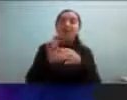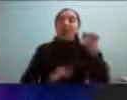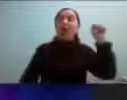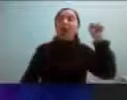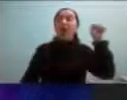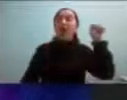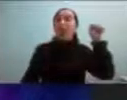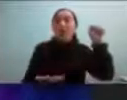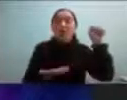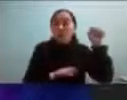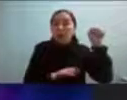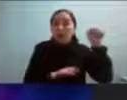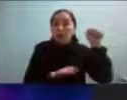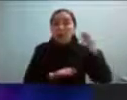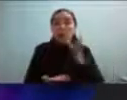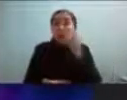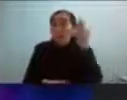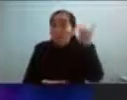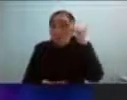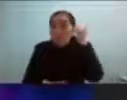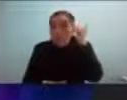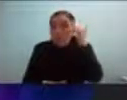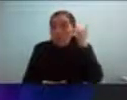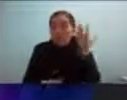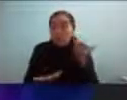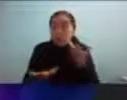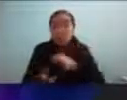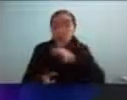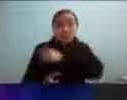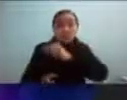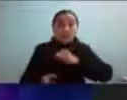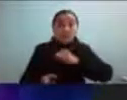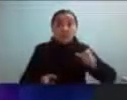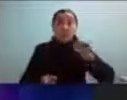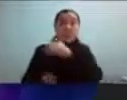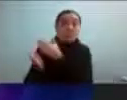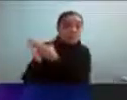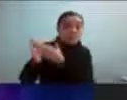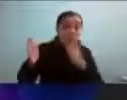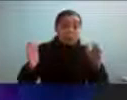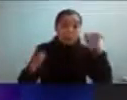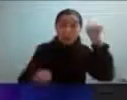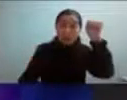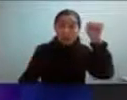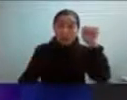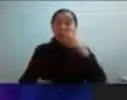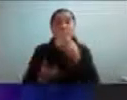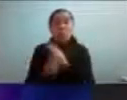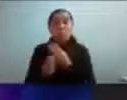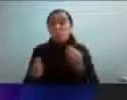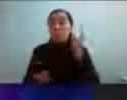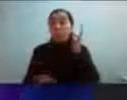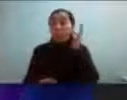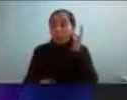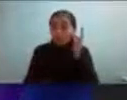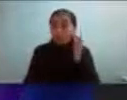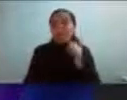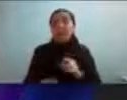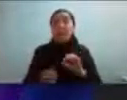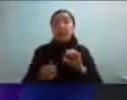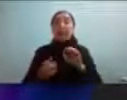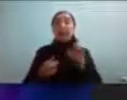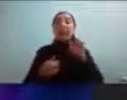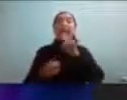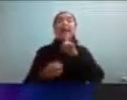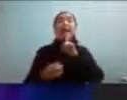de población general con trastornos del espectro autista y muchas son mujeres estrés postraumático nuevas investigaciones